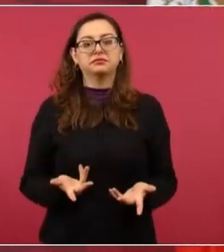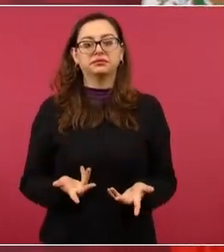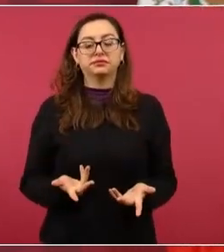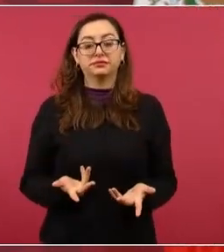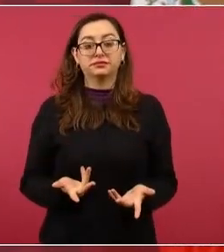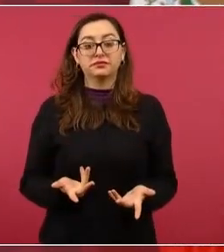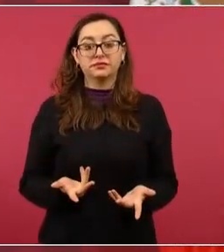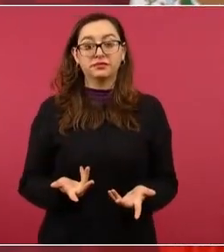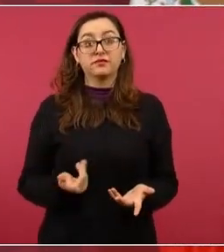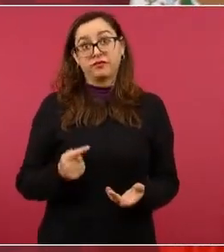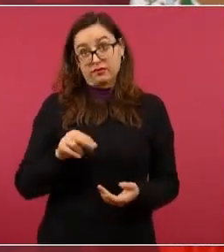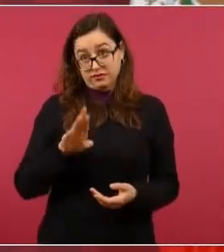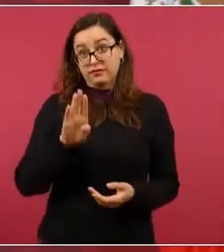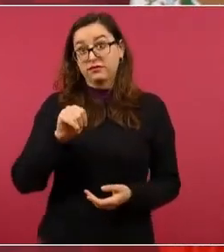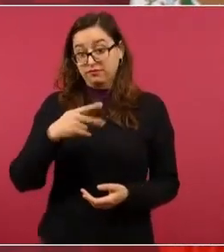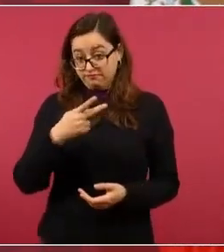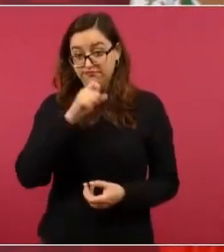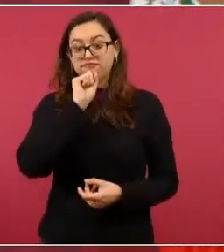desde luego Trump,